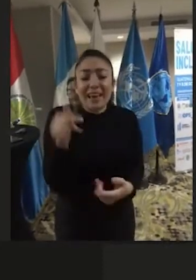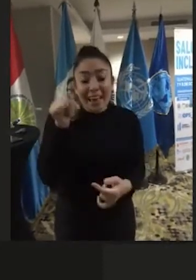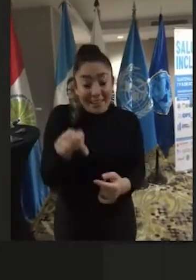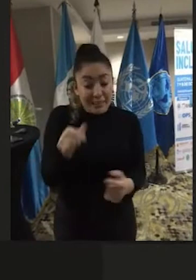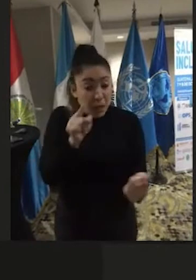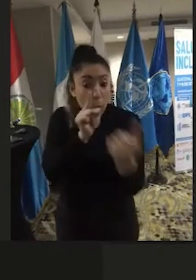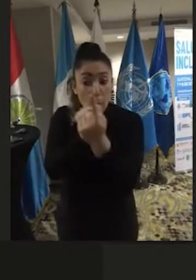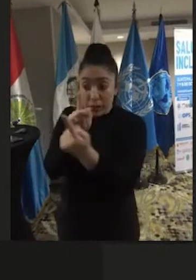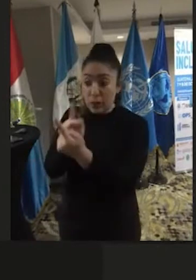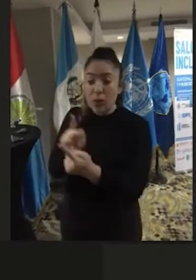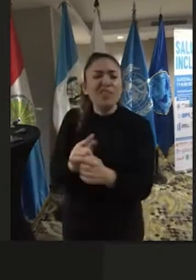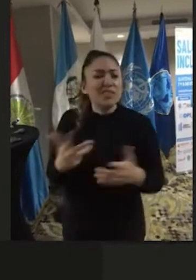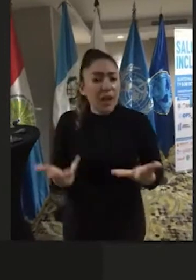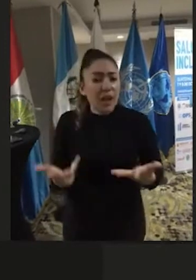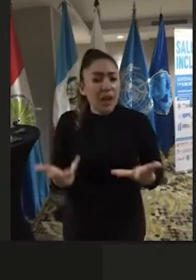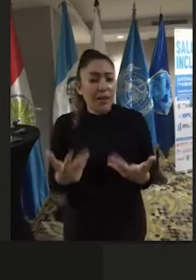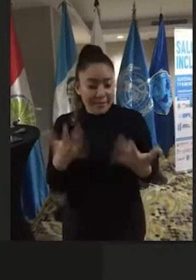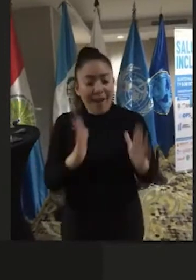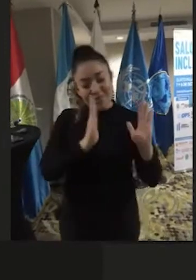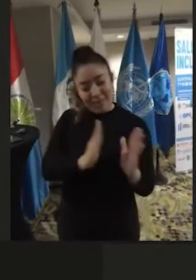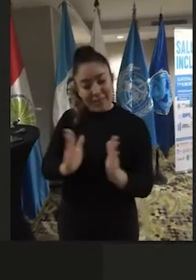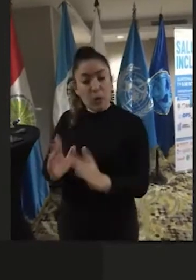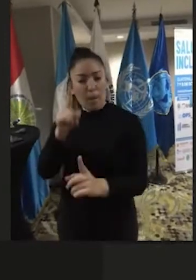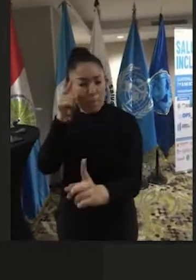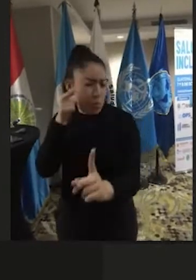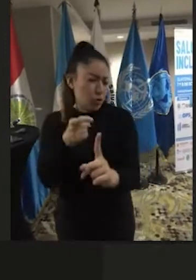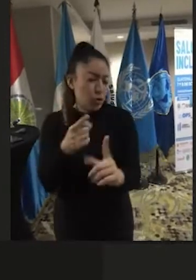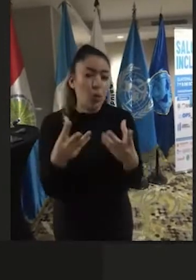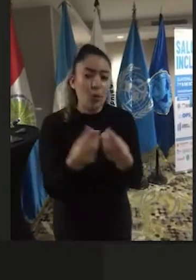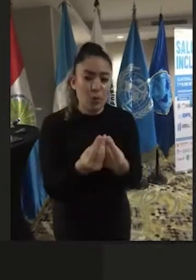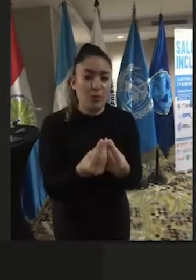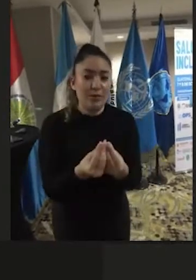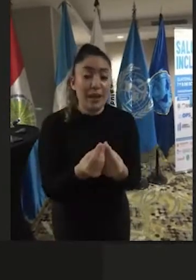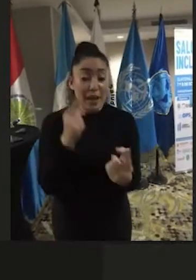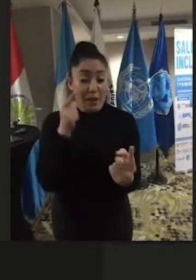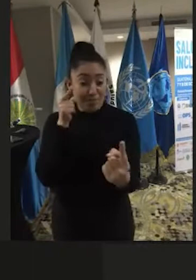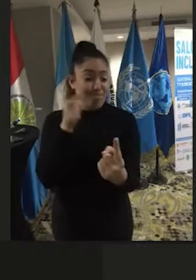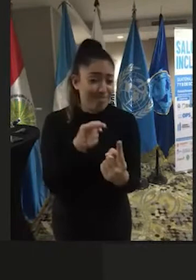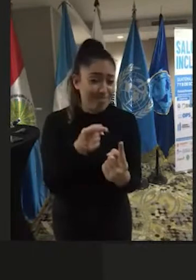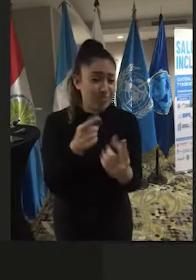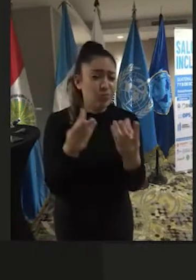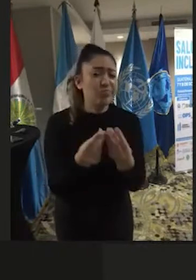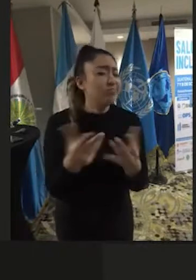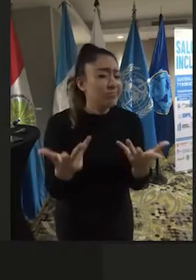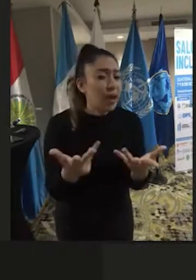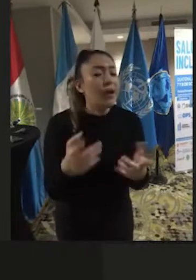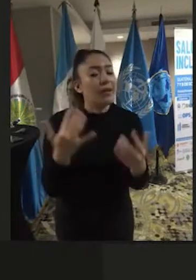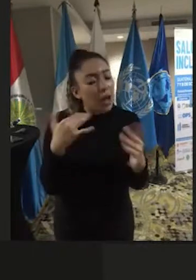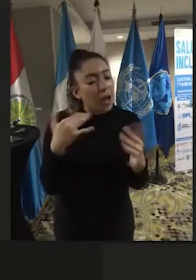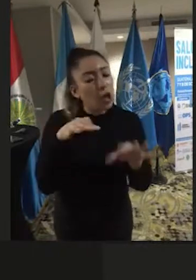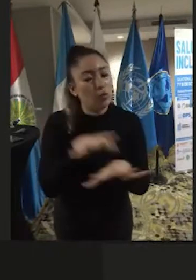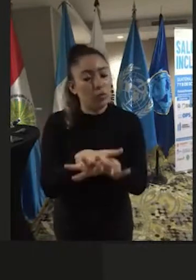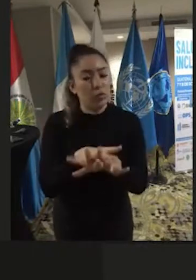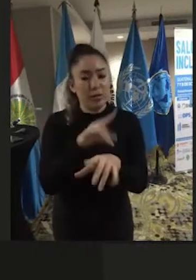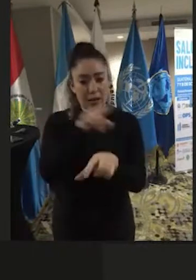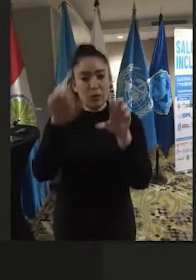encuentro es que se ha establecido un propósito común y el propósito común es la inclusión de las personas